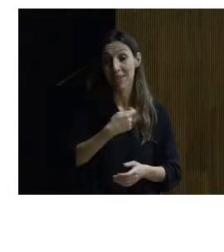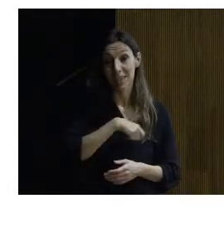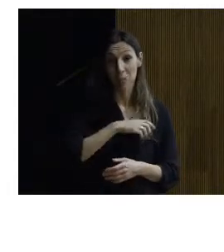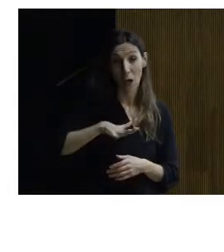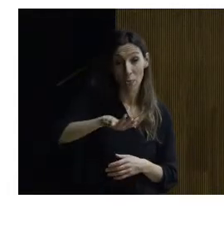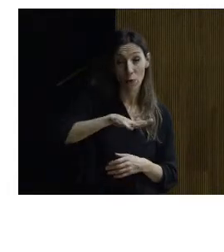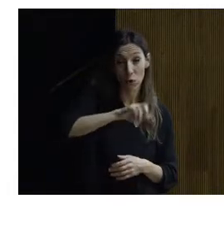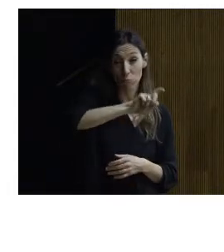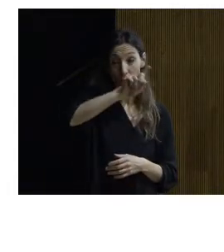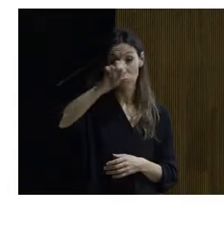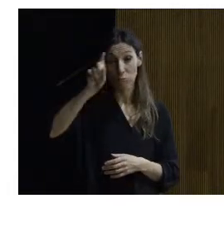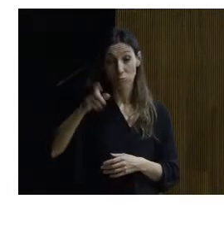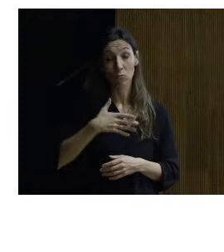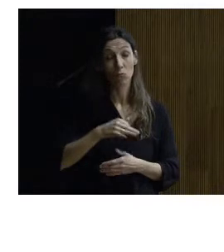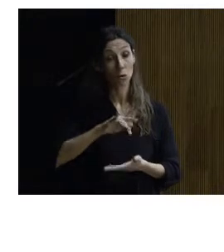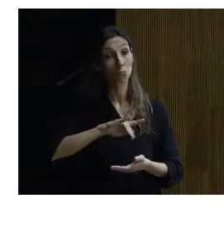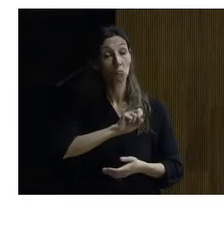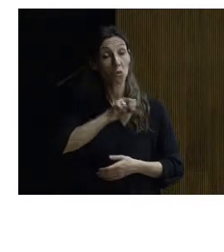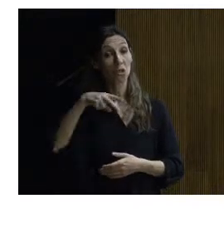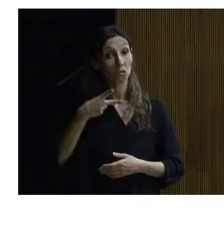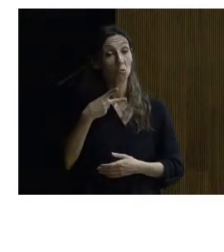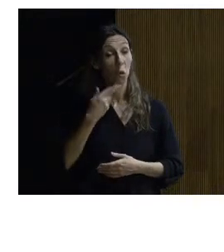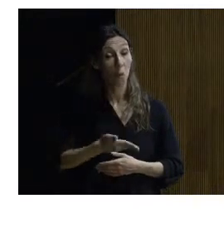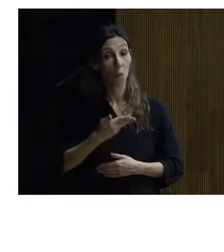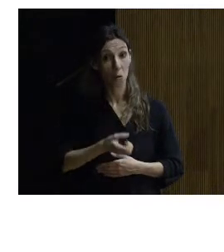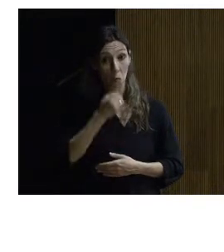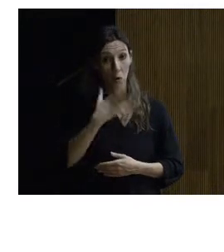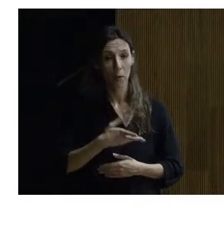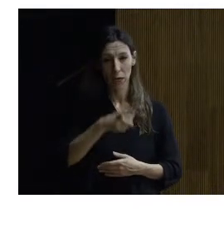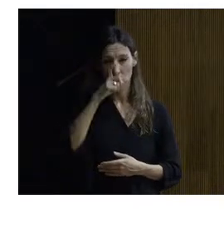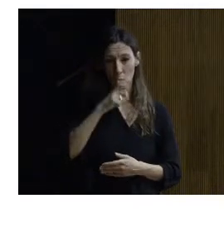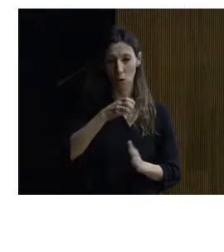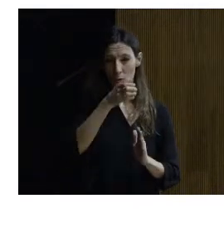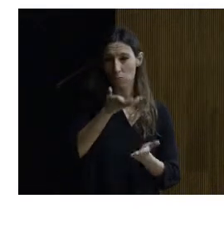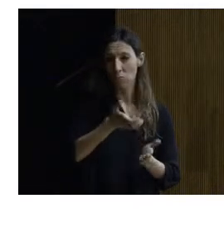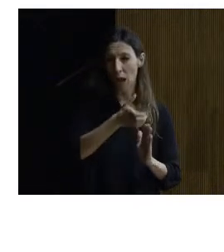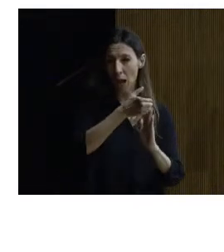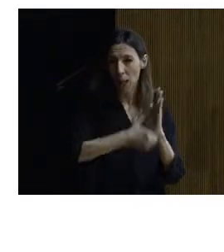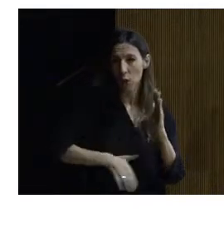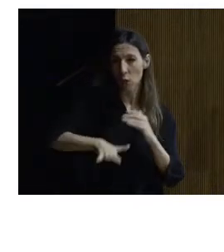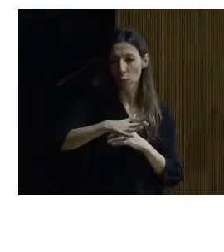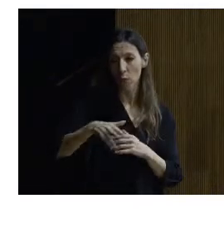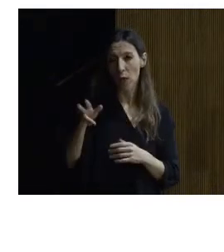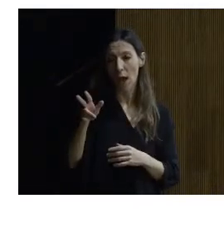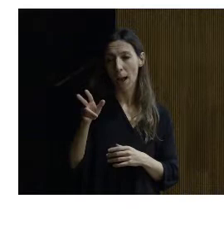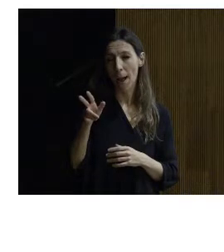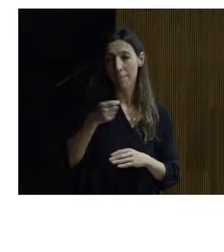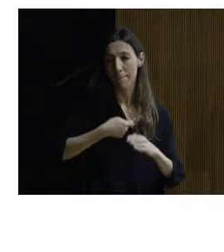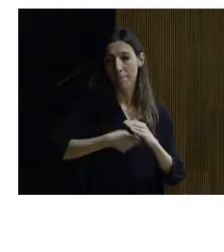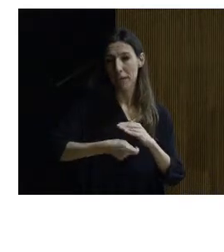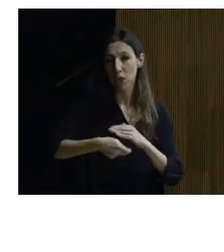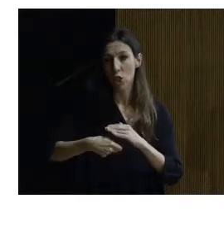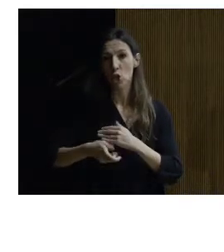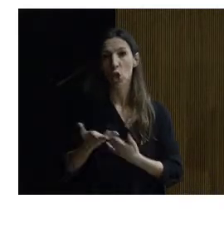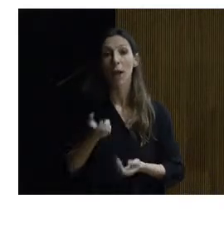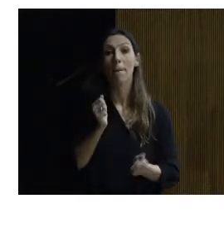con algunas ejecuciones dignas de mención y me viene a la cabeza un ascensor que hay en el casco antiguo de Vitoria con una factura perfecta de piedra